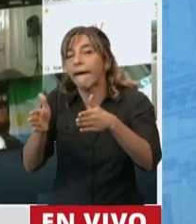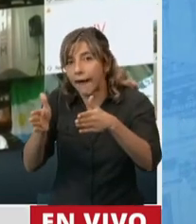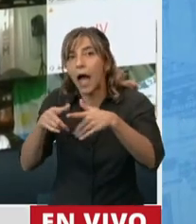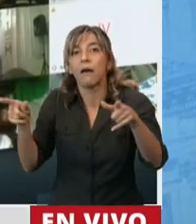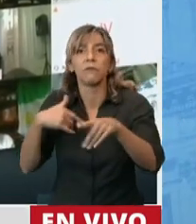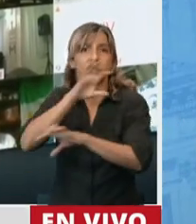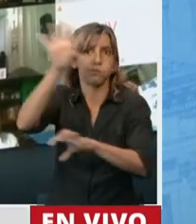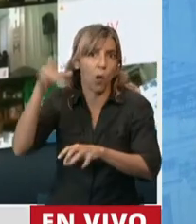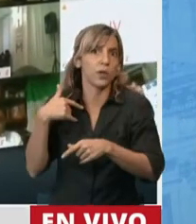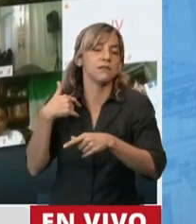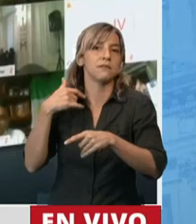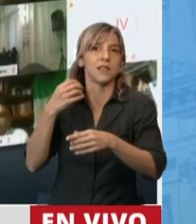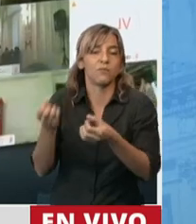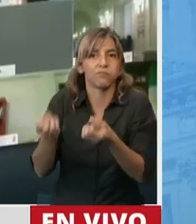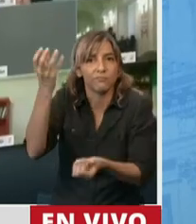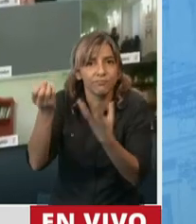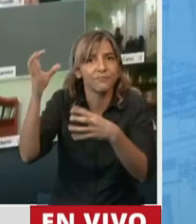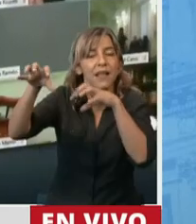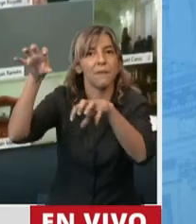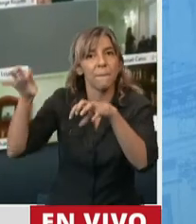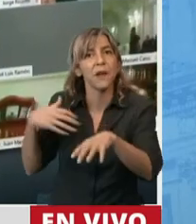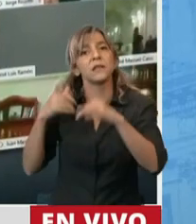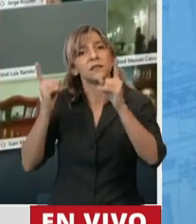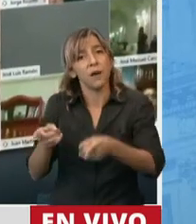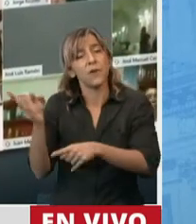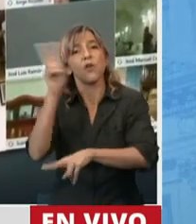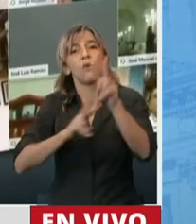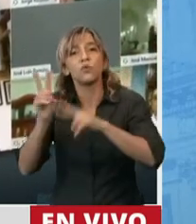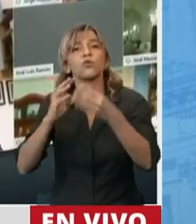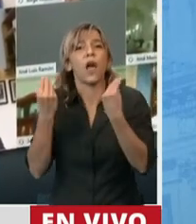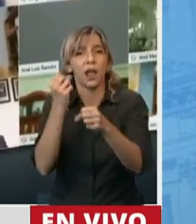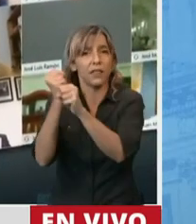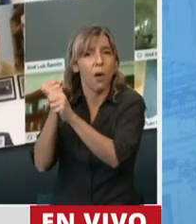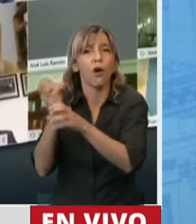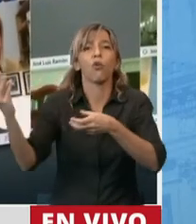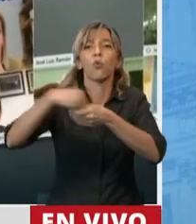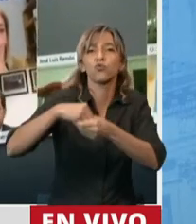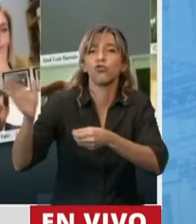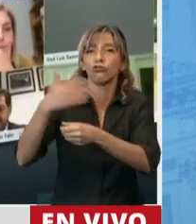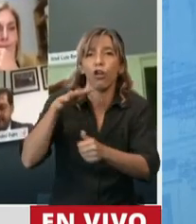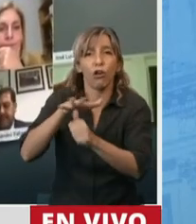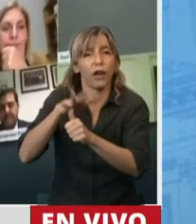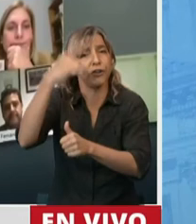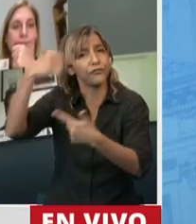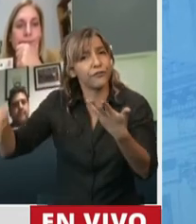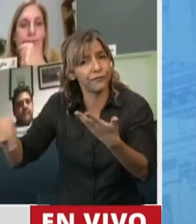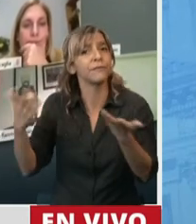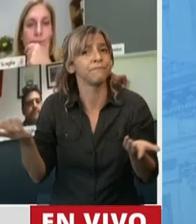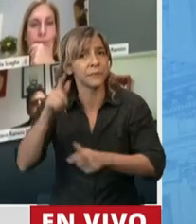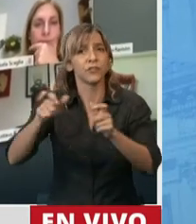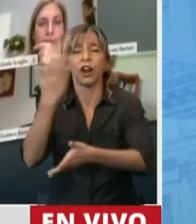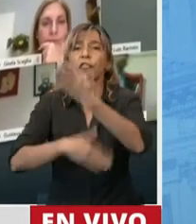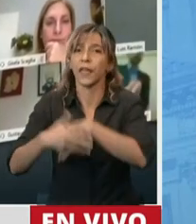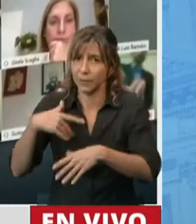inclusivo. La contratación de mujeres, de personas trans, de personas con discapacidad, de beneficiarios de planes